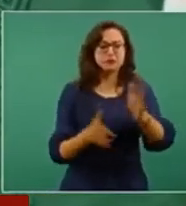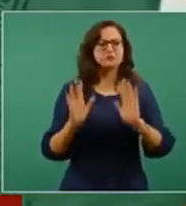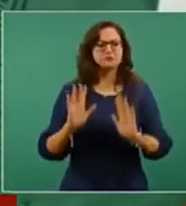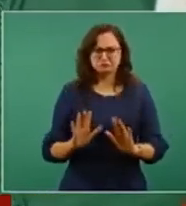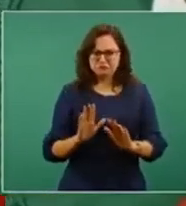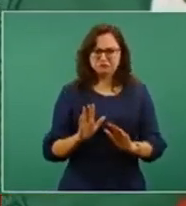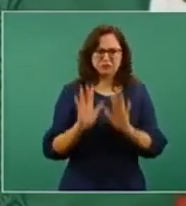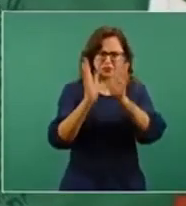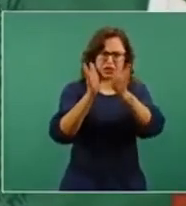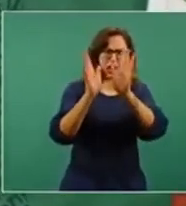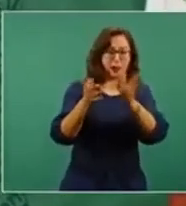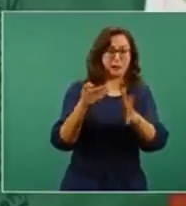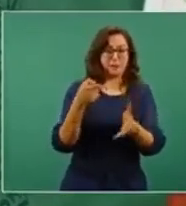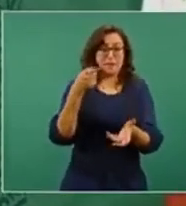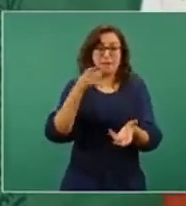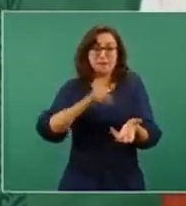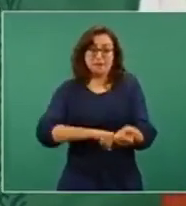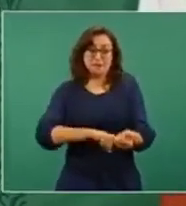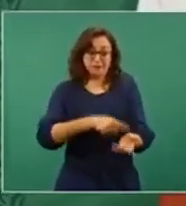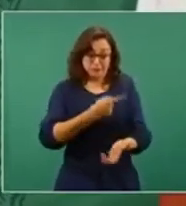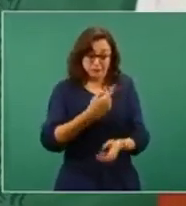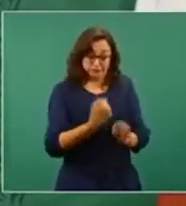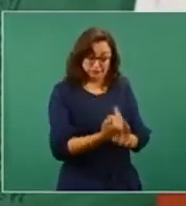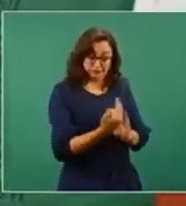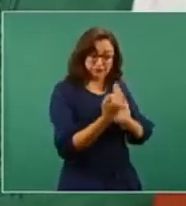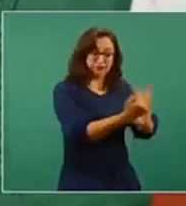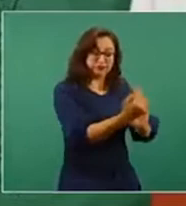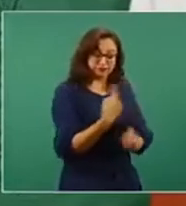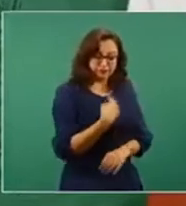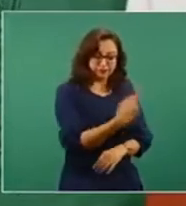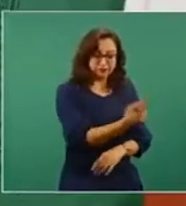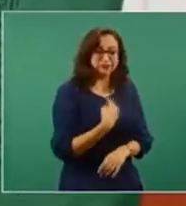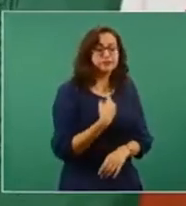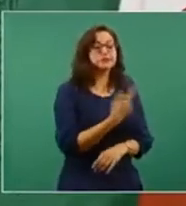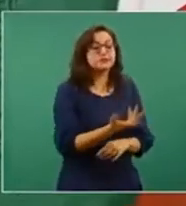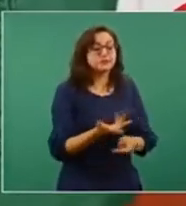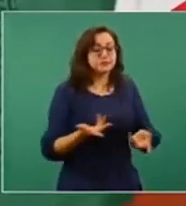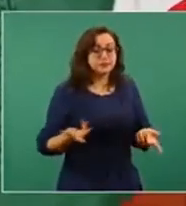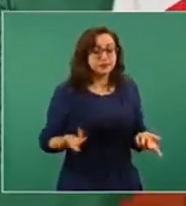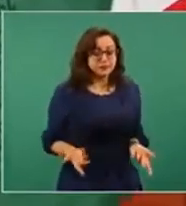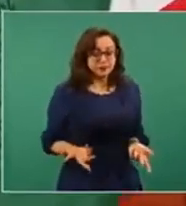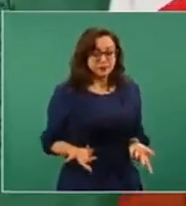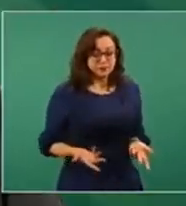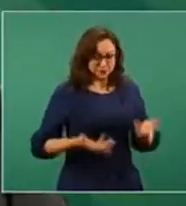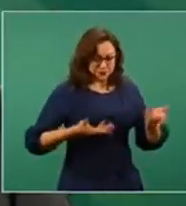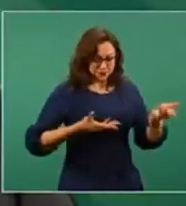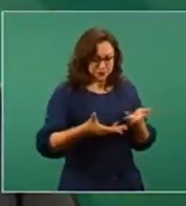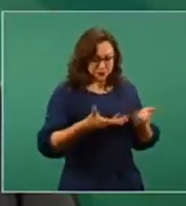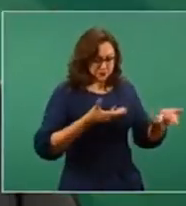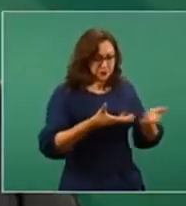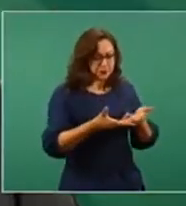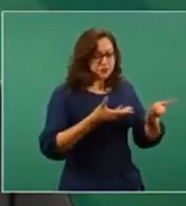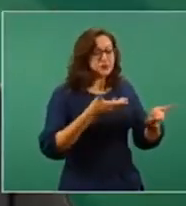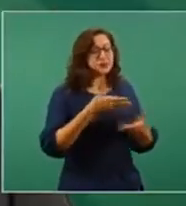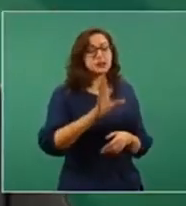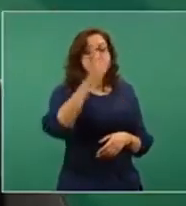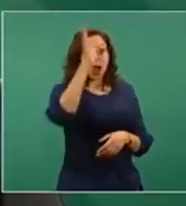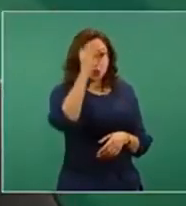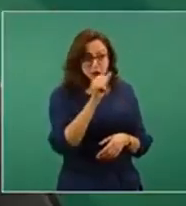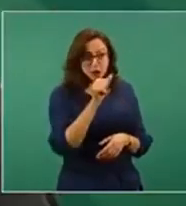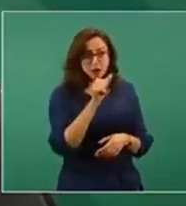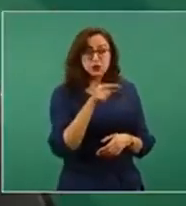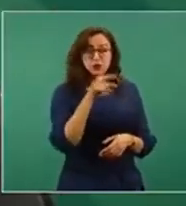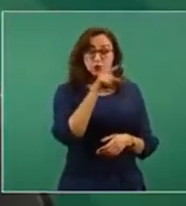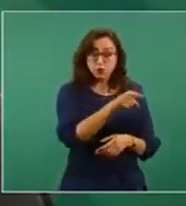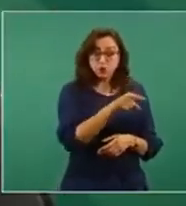vamos a llegar a acuerdos, repara el daño